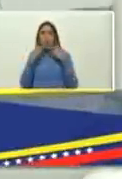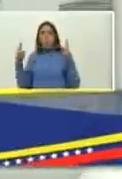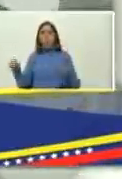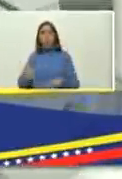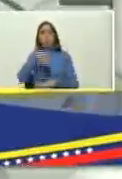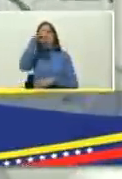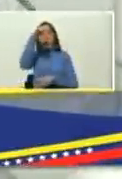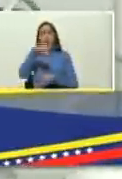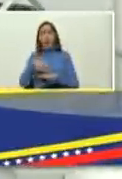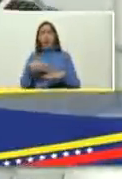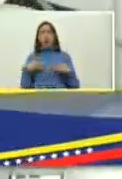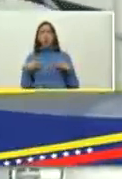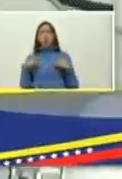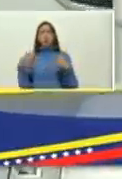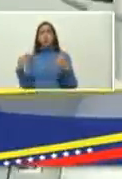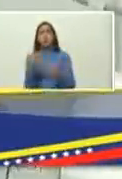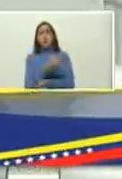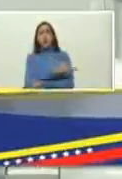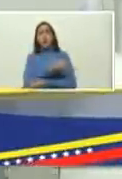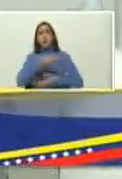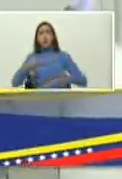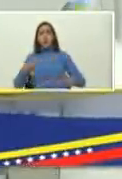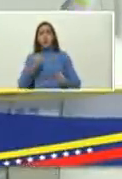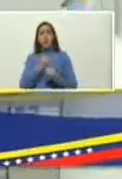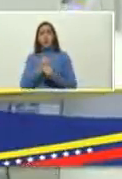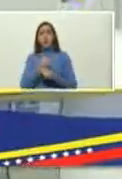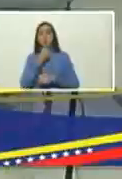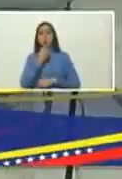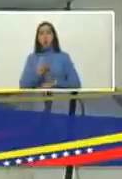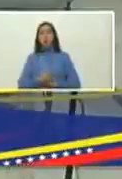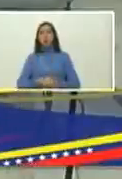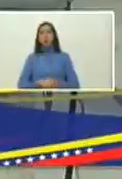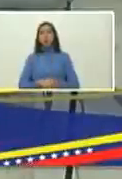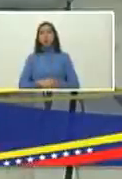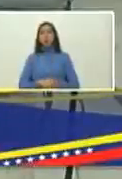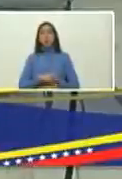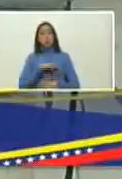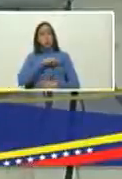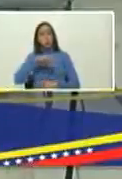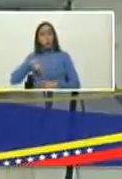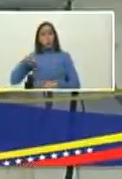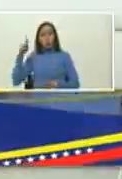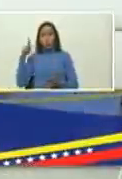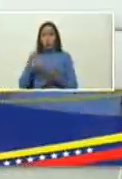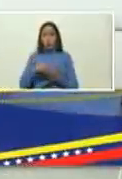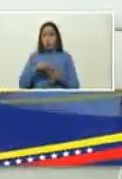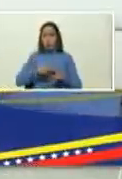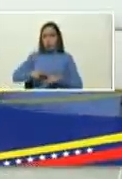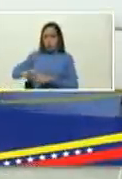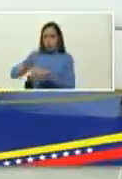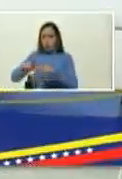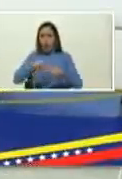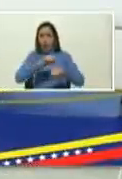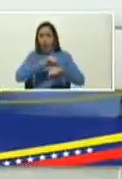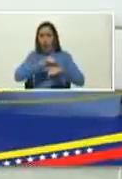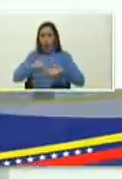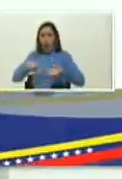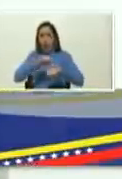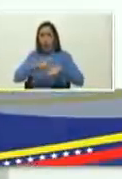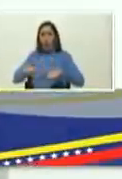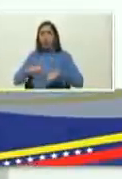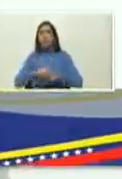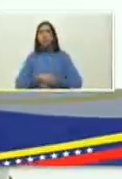de salud efectivo y eficiente nos encontramos efectivamente en nueve quirófanos presidente nueve